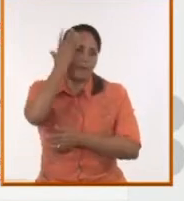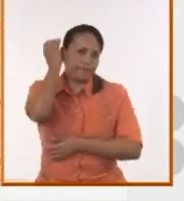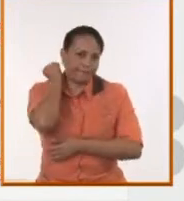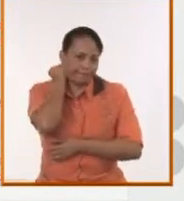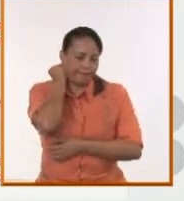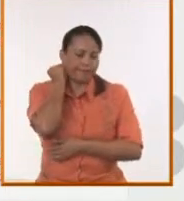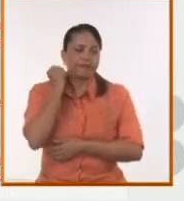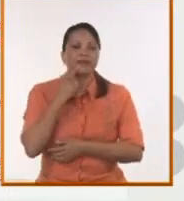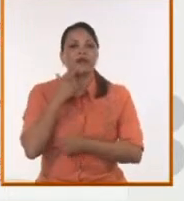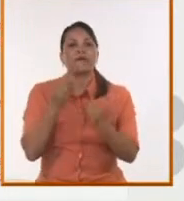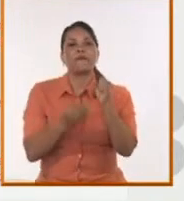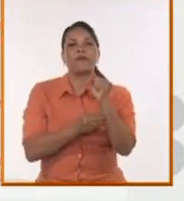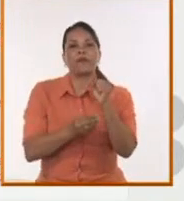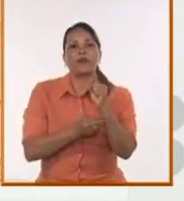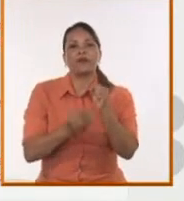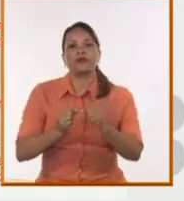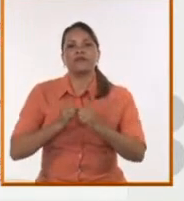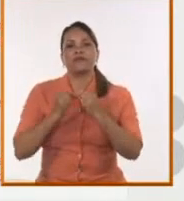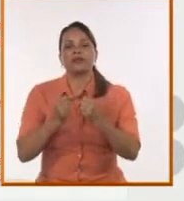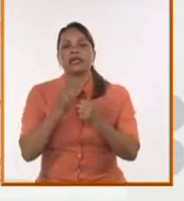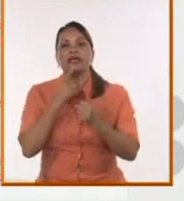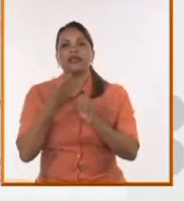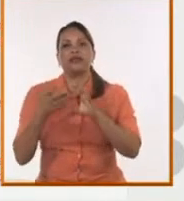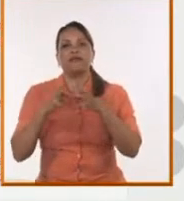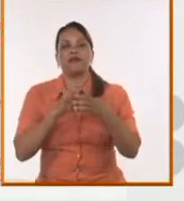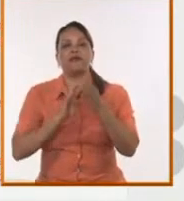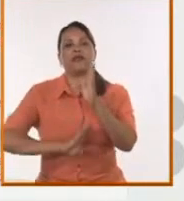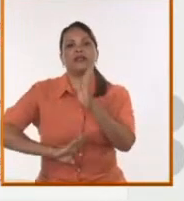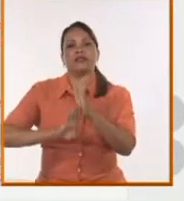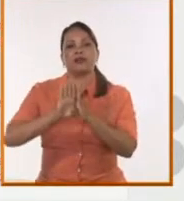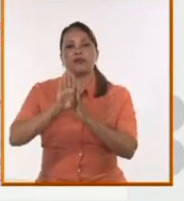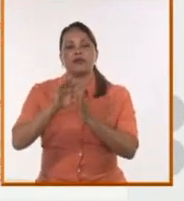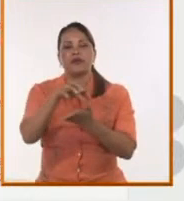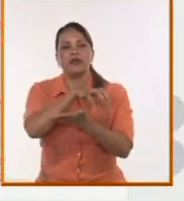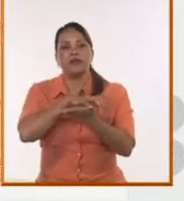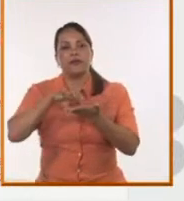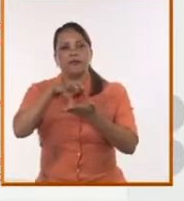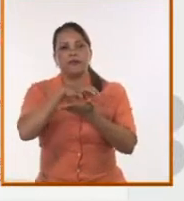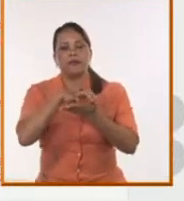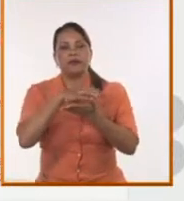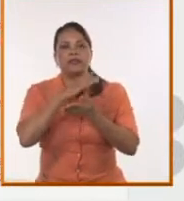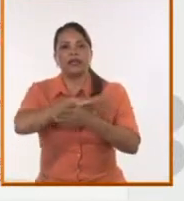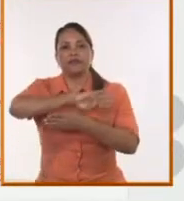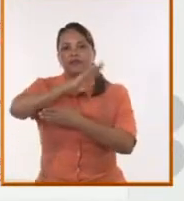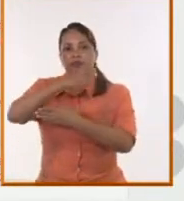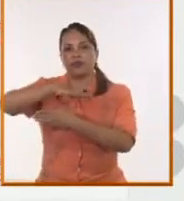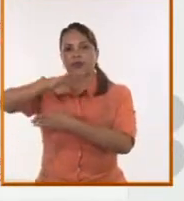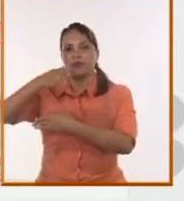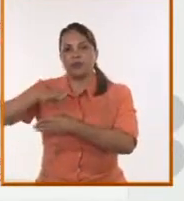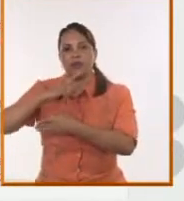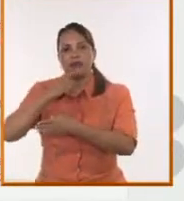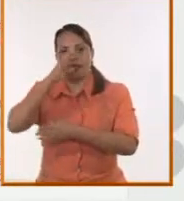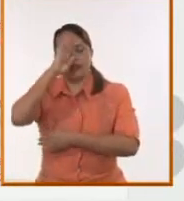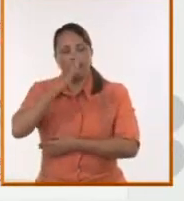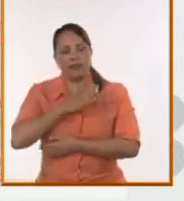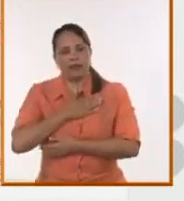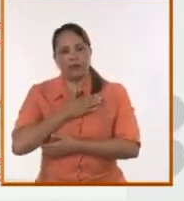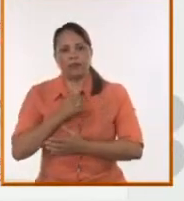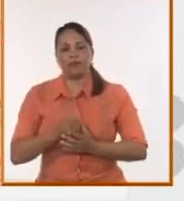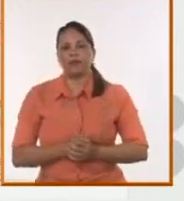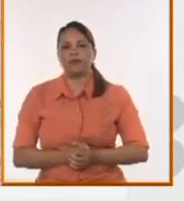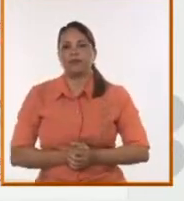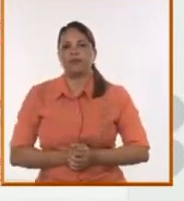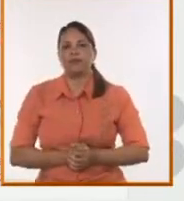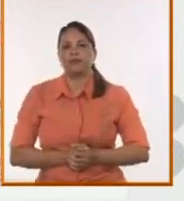para articularse en las estrategias de desarrollo local de esta zona montañosa de nuestro país.